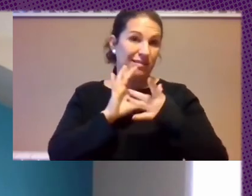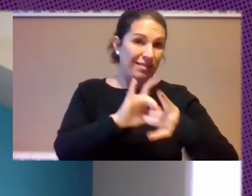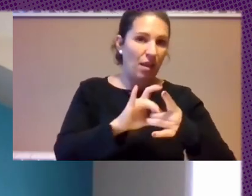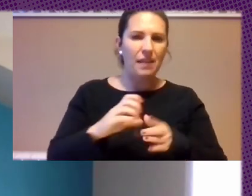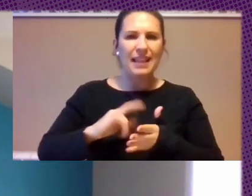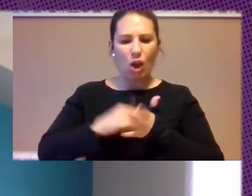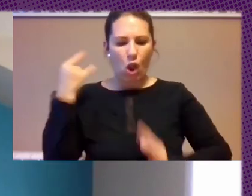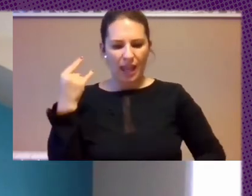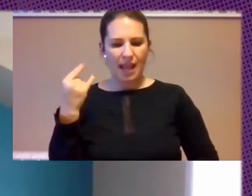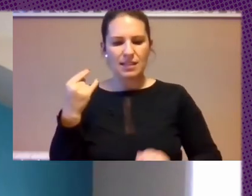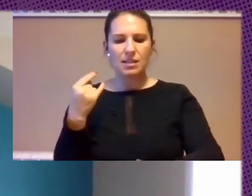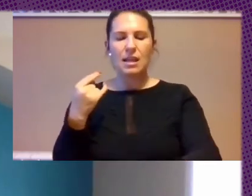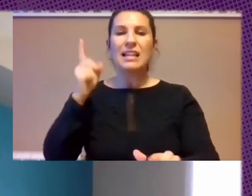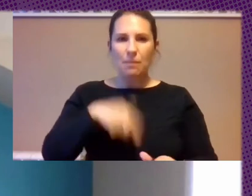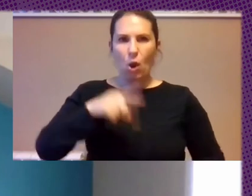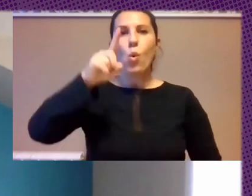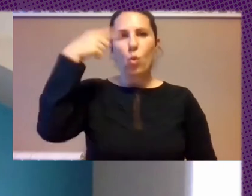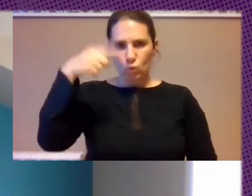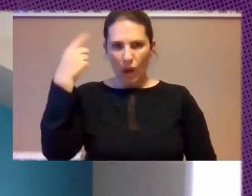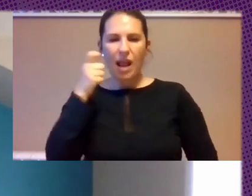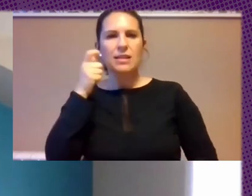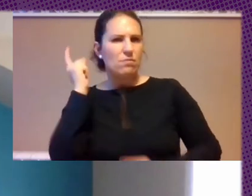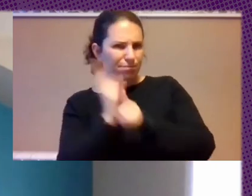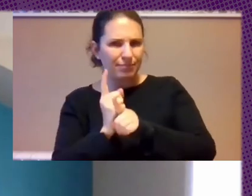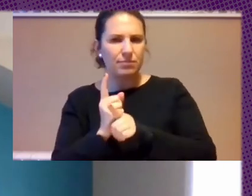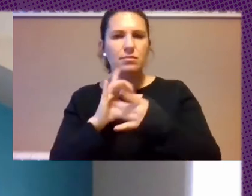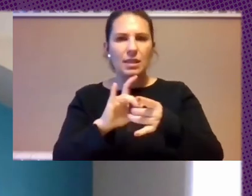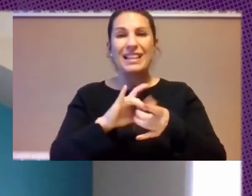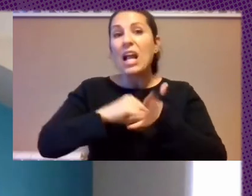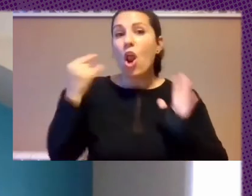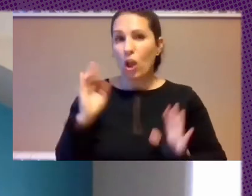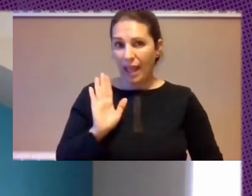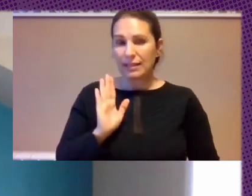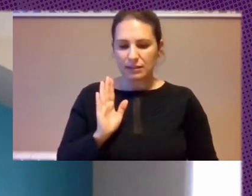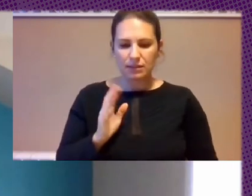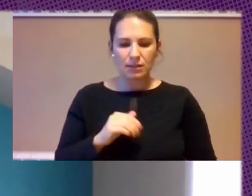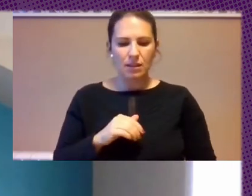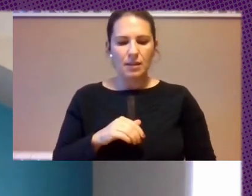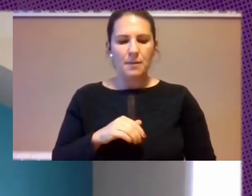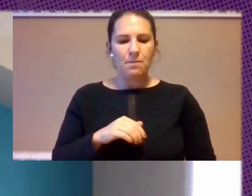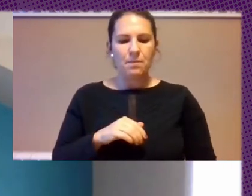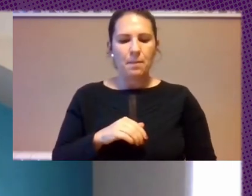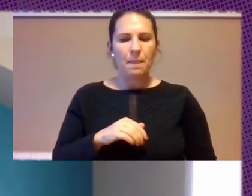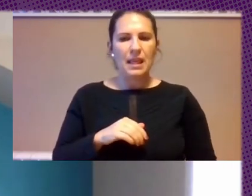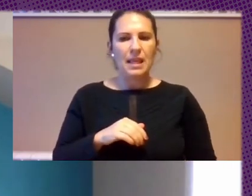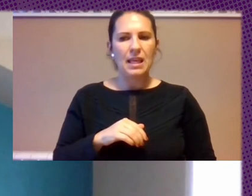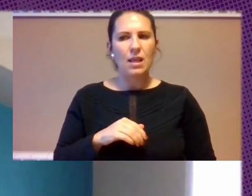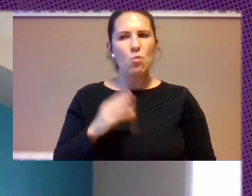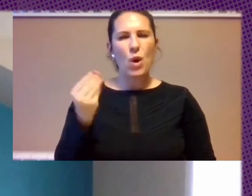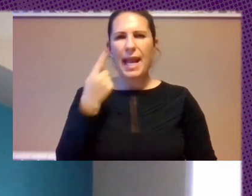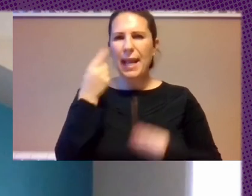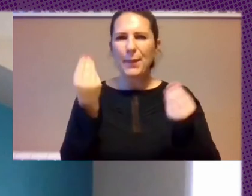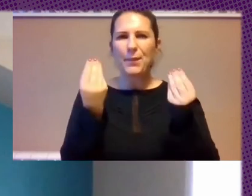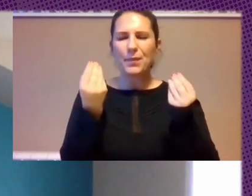Prejuicios Culturales Asociados A Tecnologías Y Una Narrativa Prevalente De que No